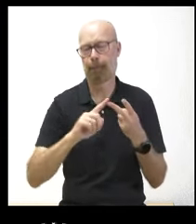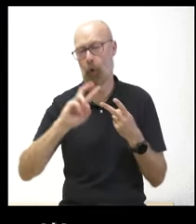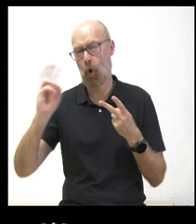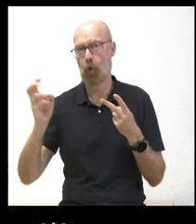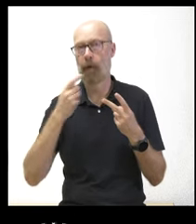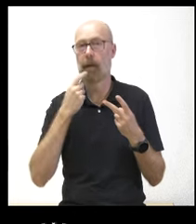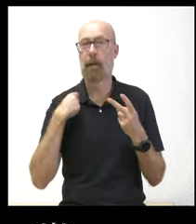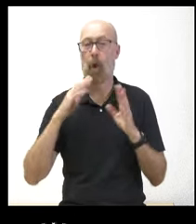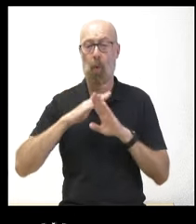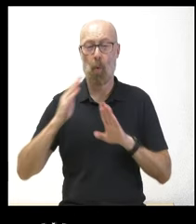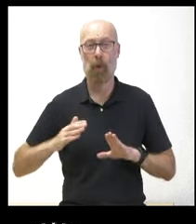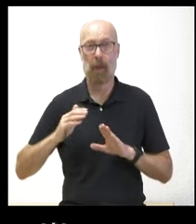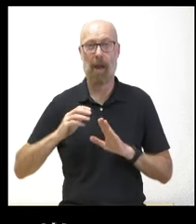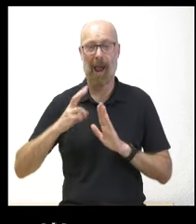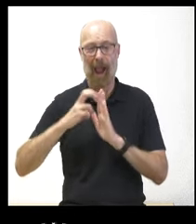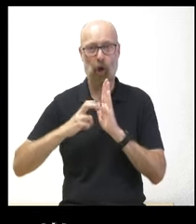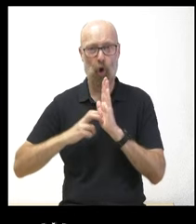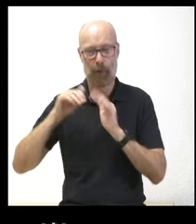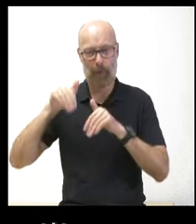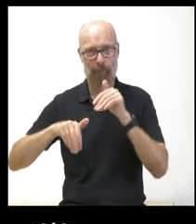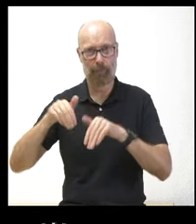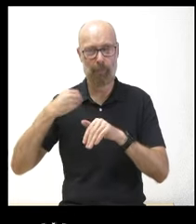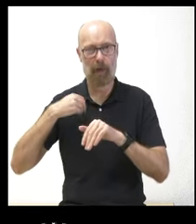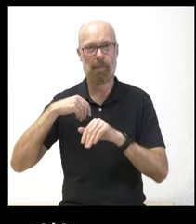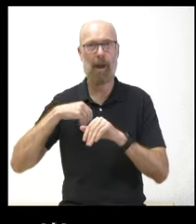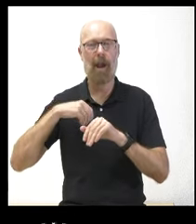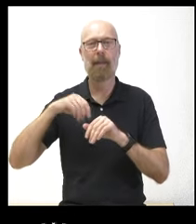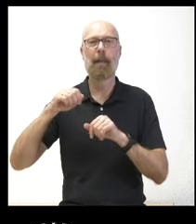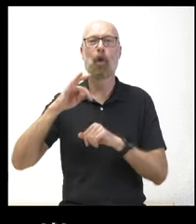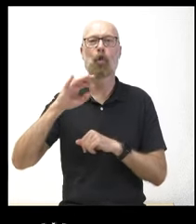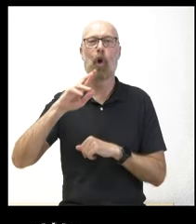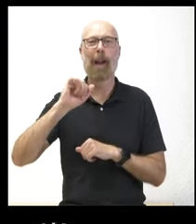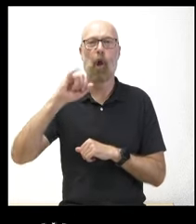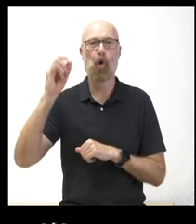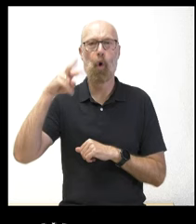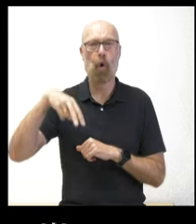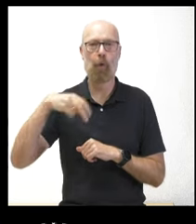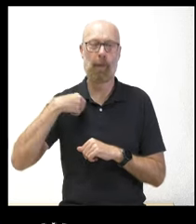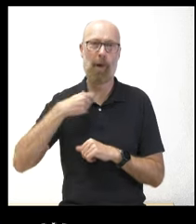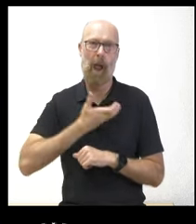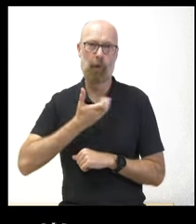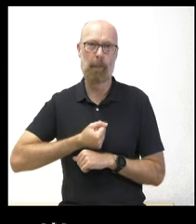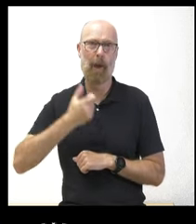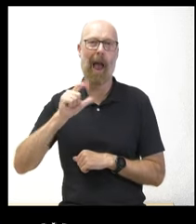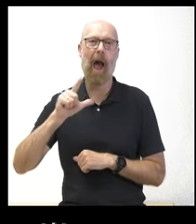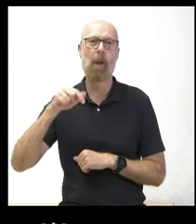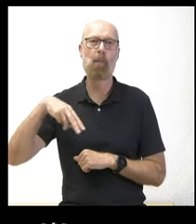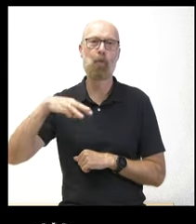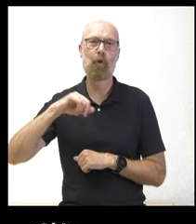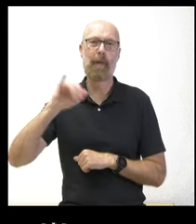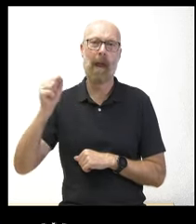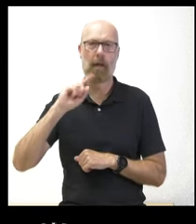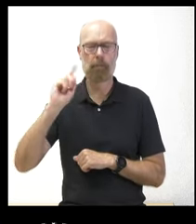excavaciones arqueológicas en el yacimiento del Tormejón financiadas por el Ayuntamiento de Armuña han sacado al aludo que fue una